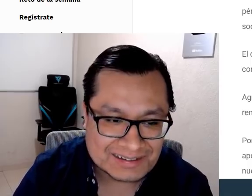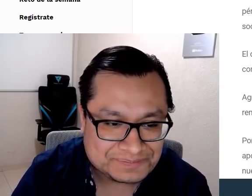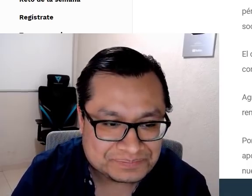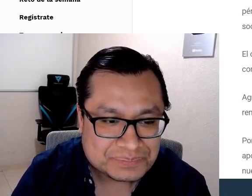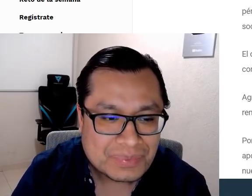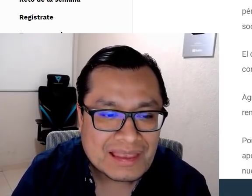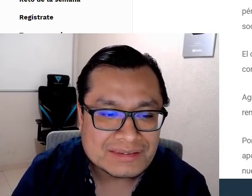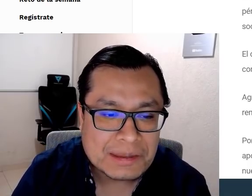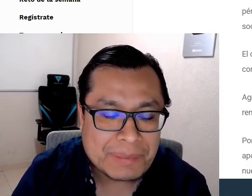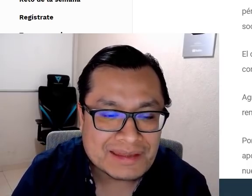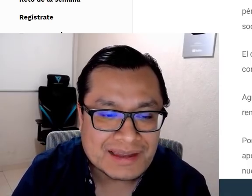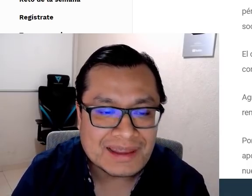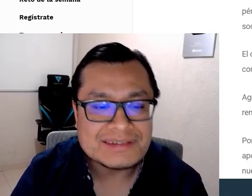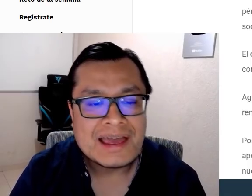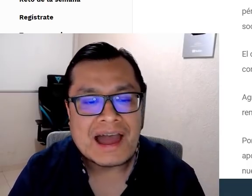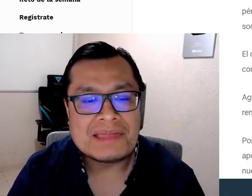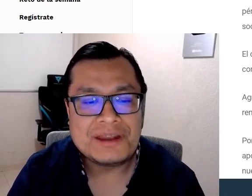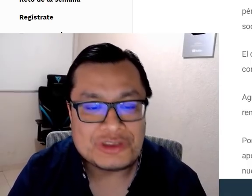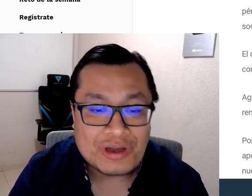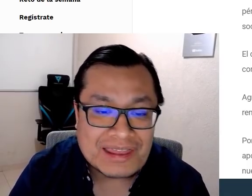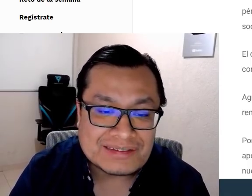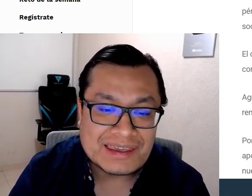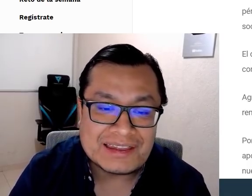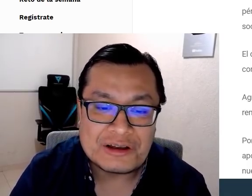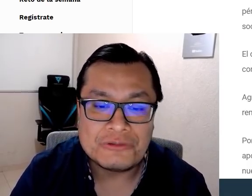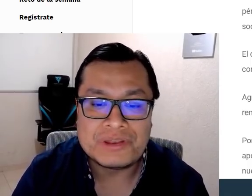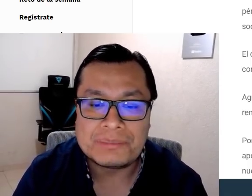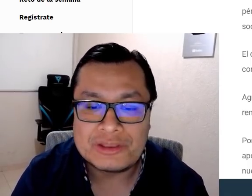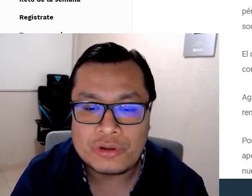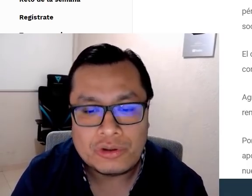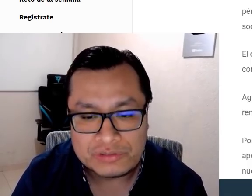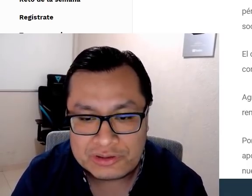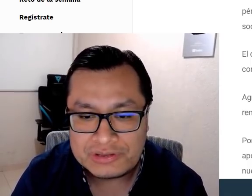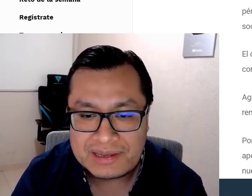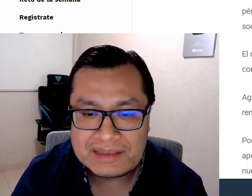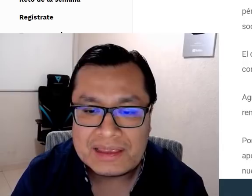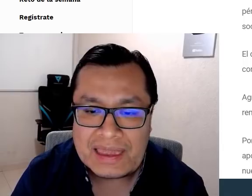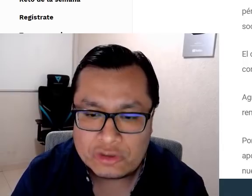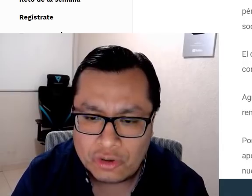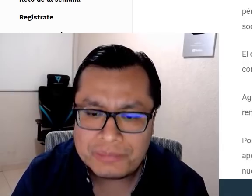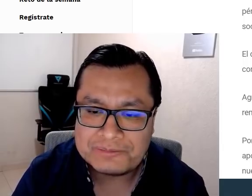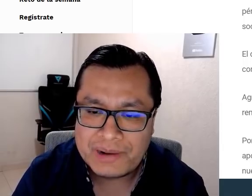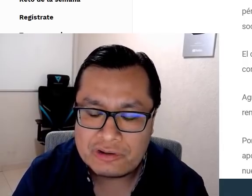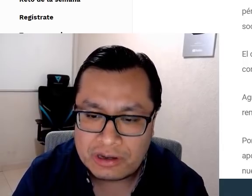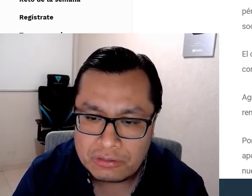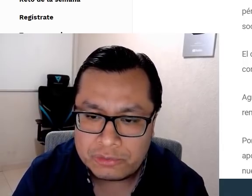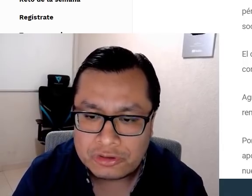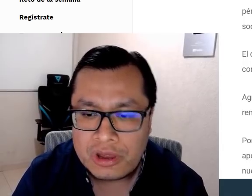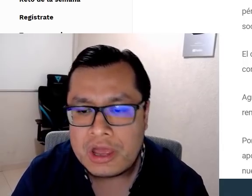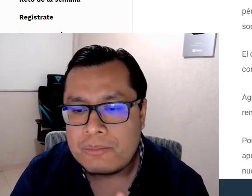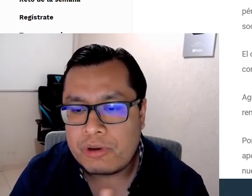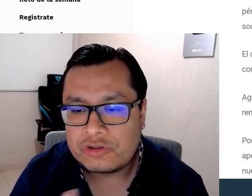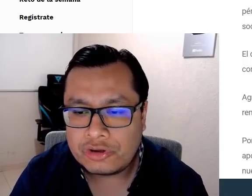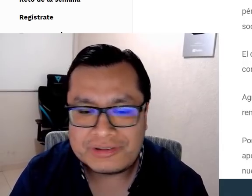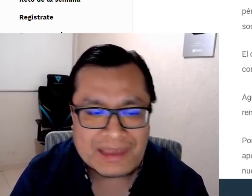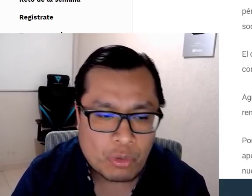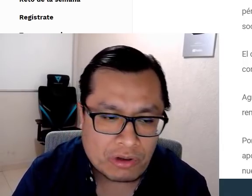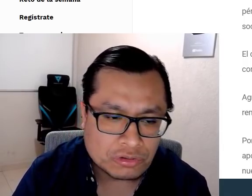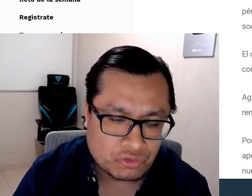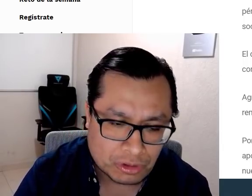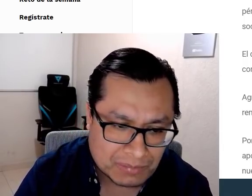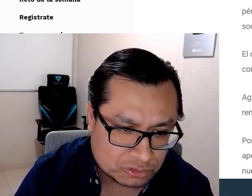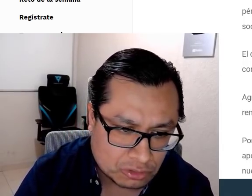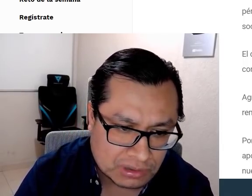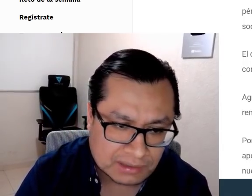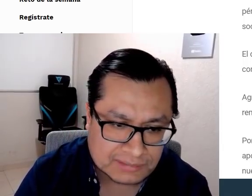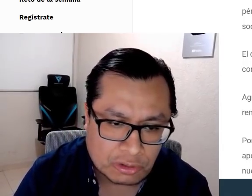gritar. Cepeda Salas advirtió que de seguir en el confinamiento los daños serían enormes para los alumnos, pues no solo está en